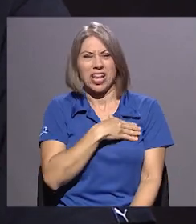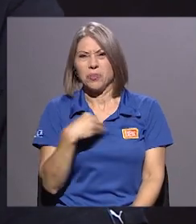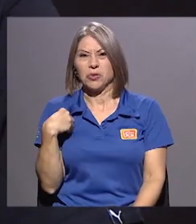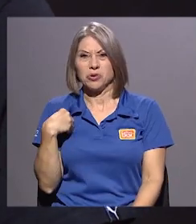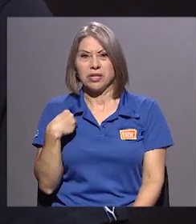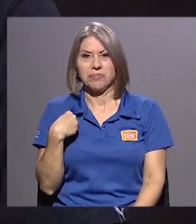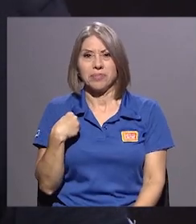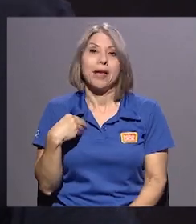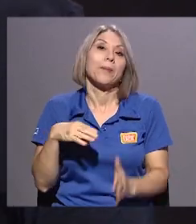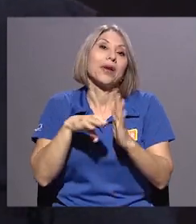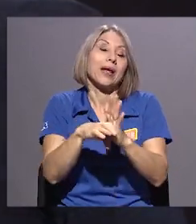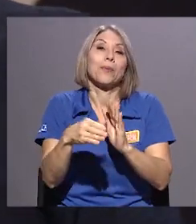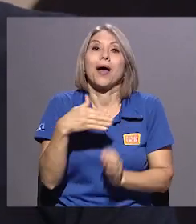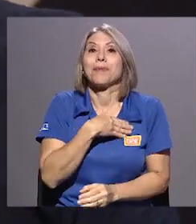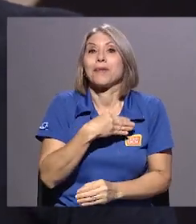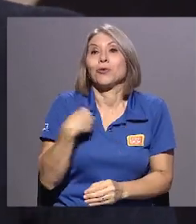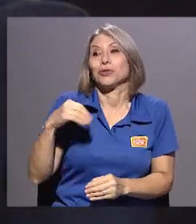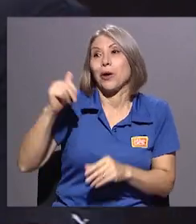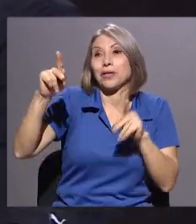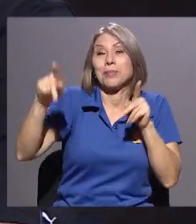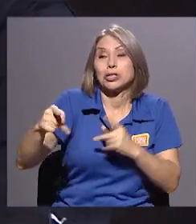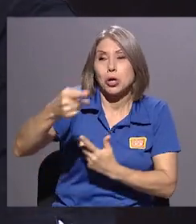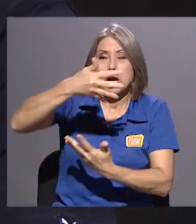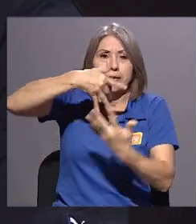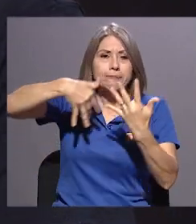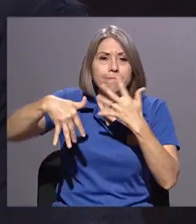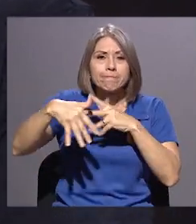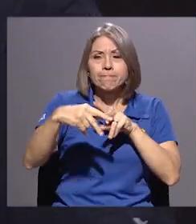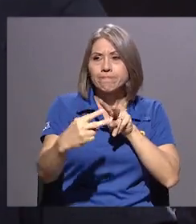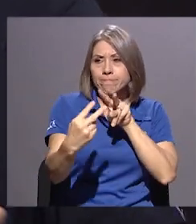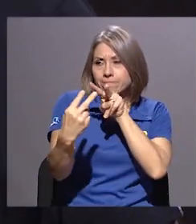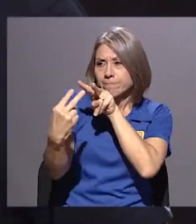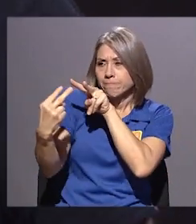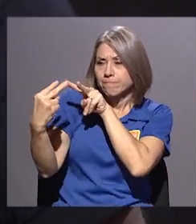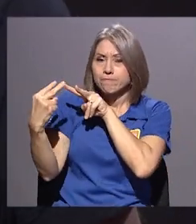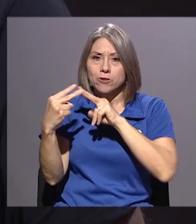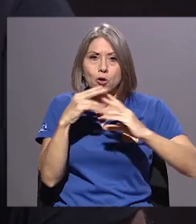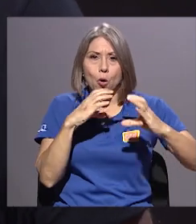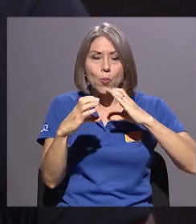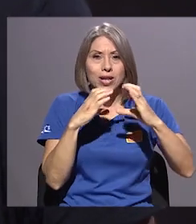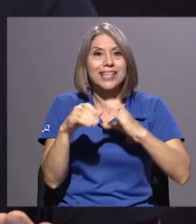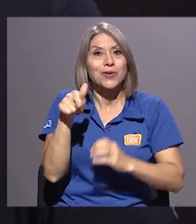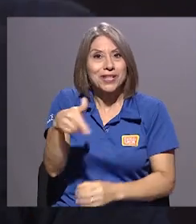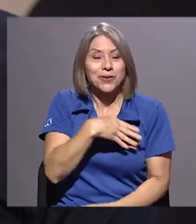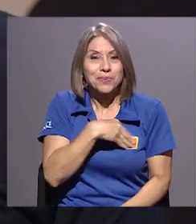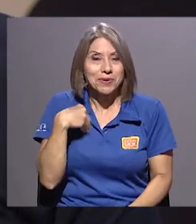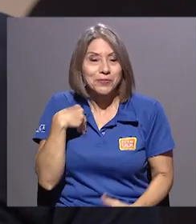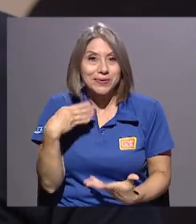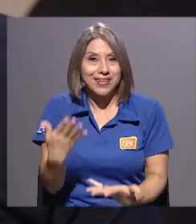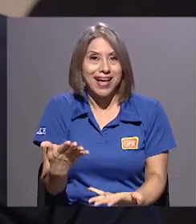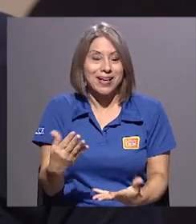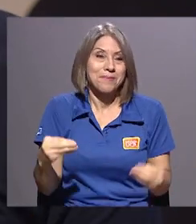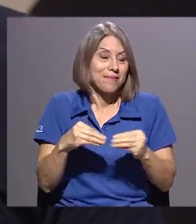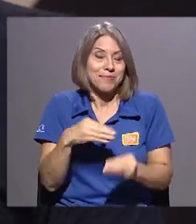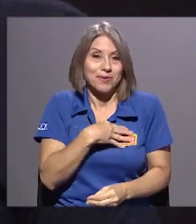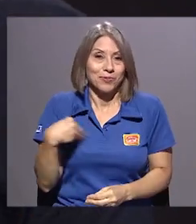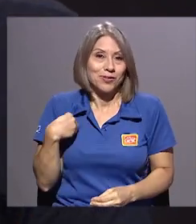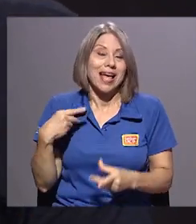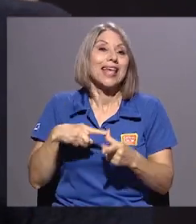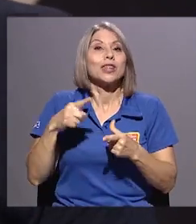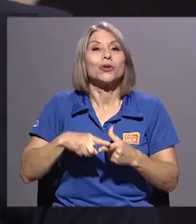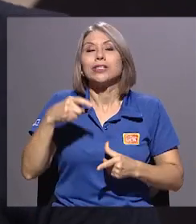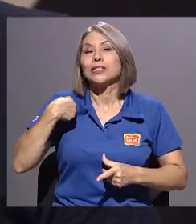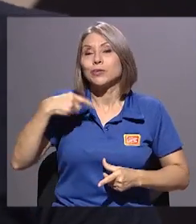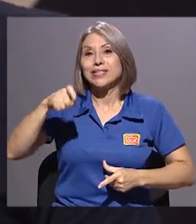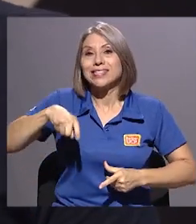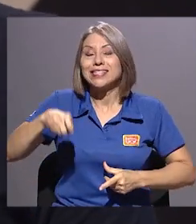me gusta ver los ojos del otro actuando en el escenario y esa comunicación con el otro actor. Eso es de las cosas que más me gustan. Entonces tiene que haber mucha